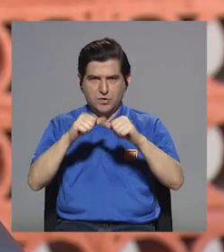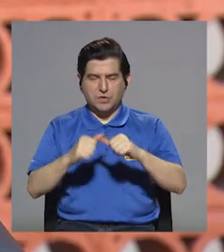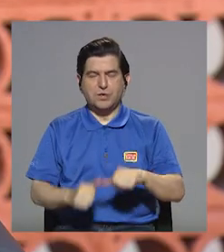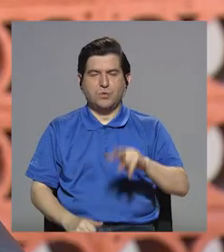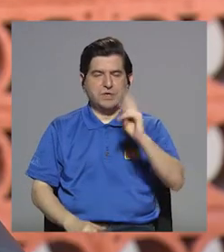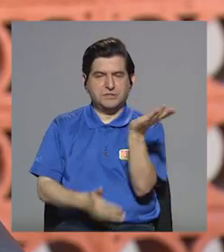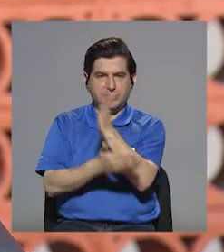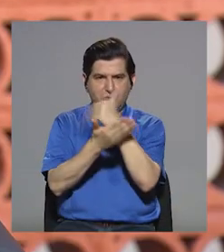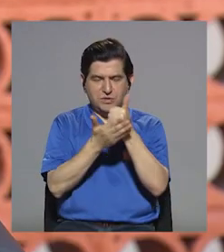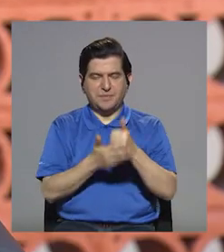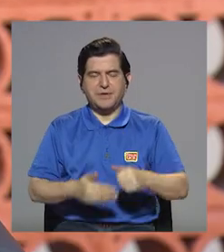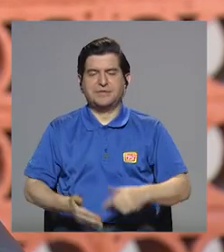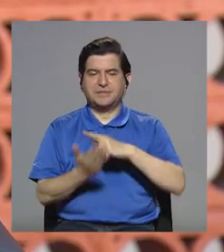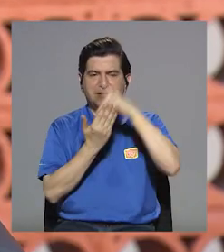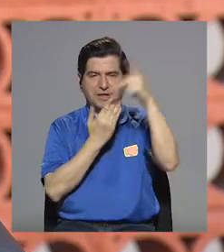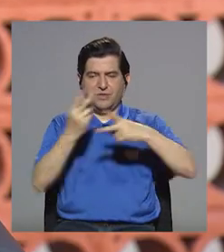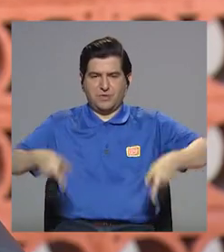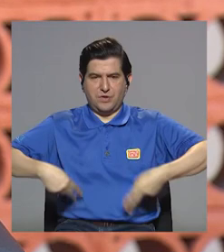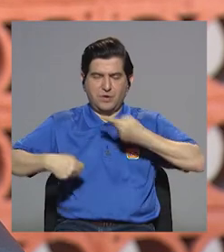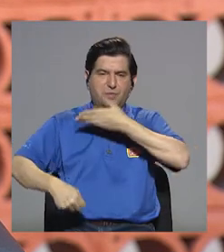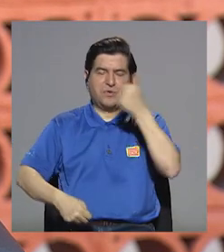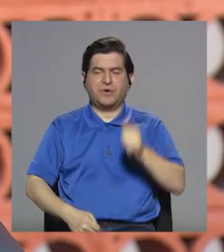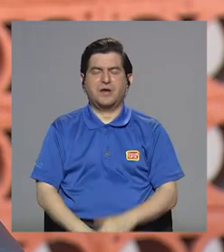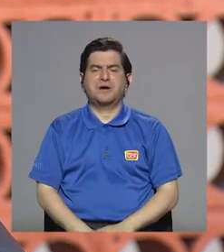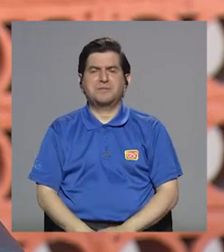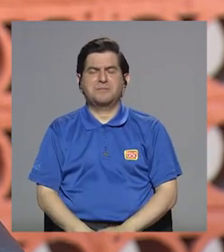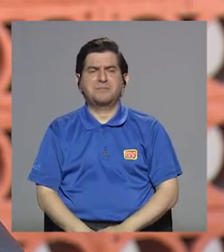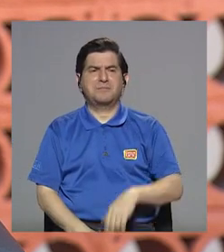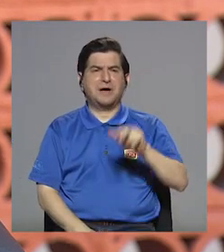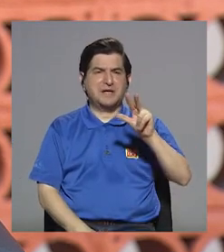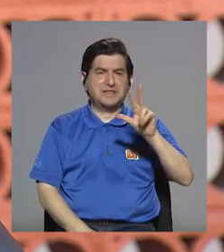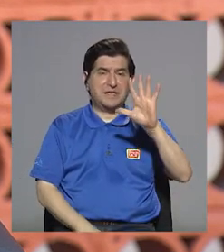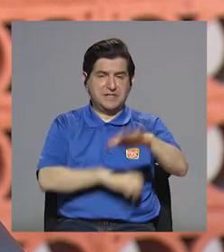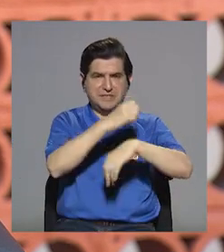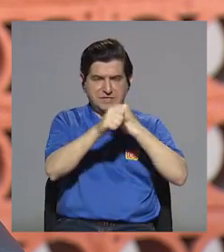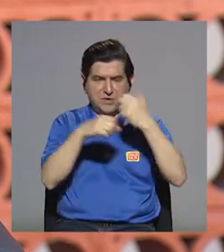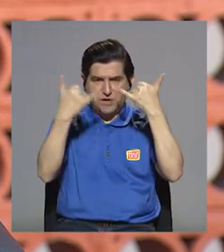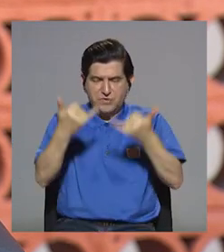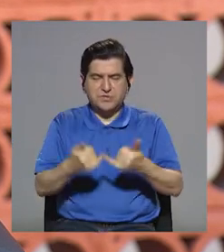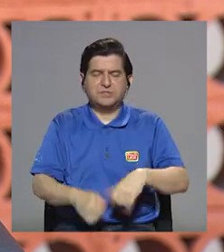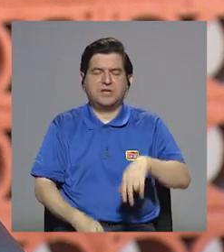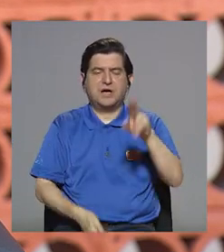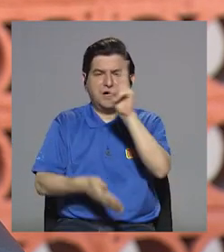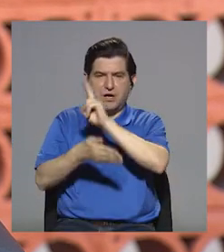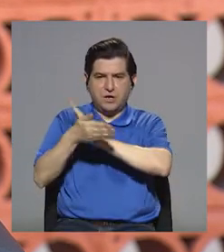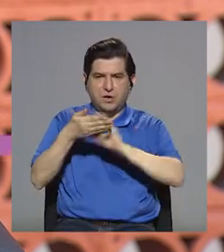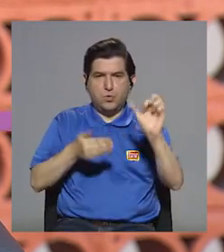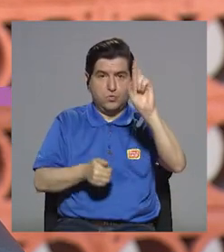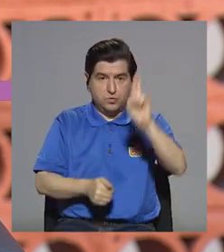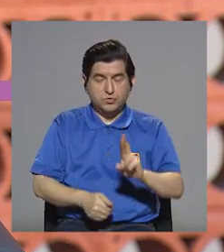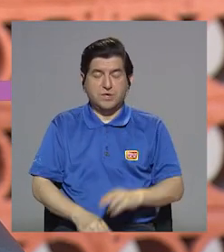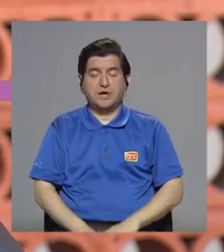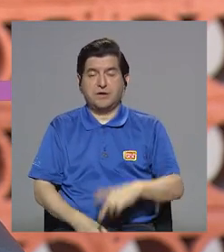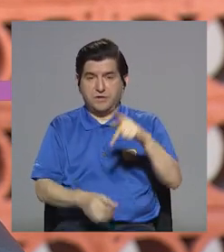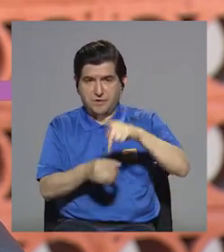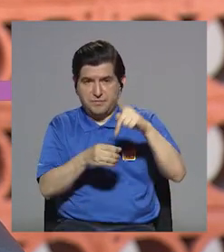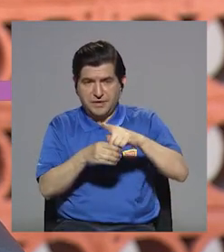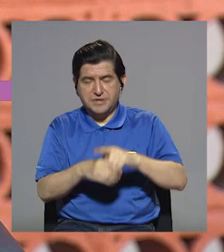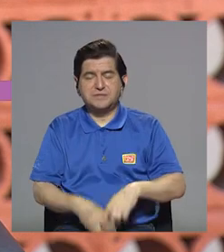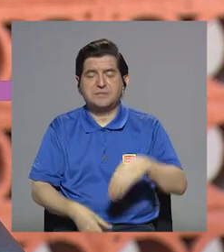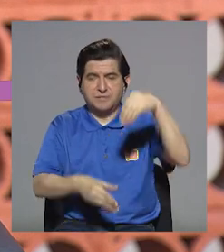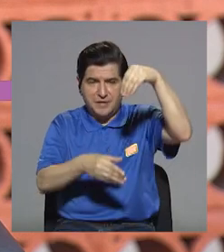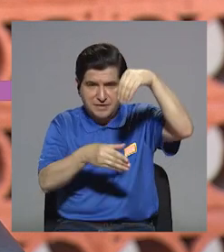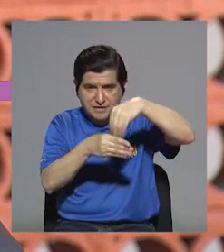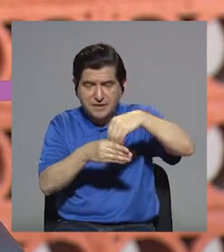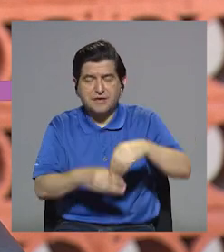Continuamos en nuestro segundo segmento de Vivir Mejor. Desde hace más de 35 años, la Universidad de Costa Rica ha estado presente